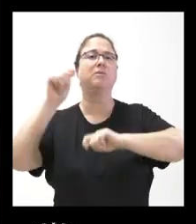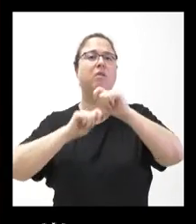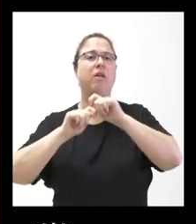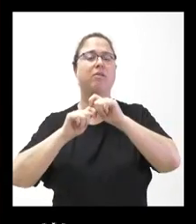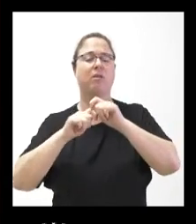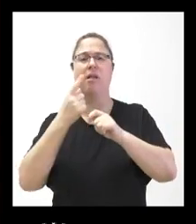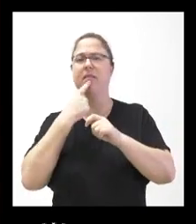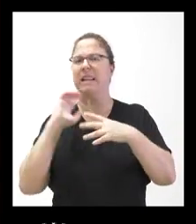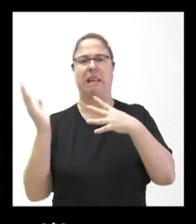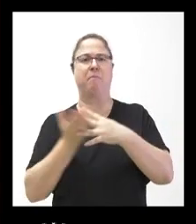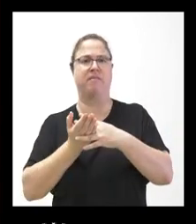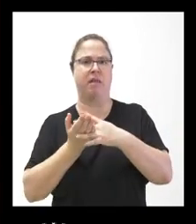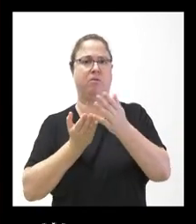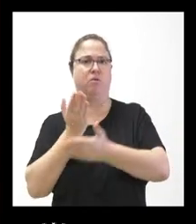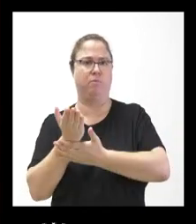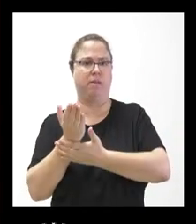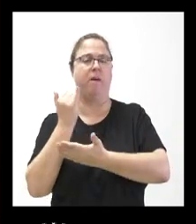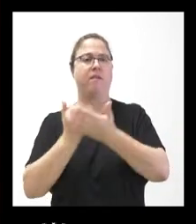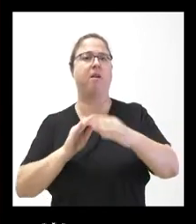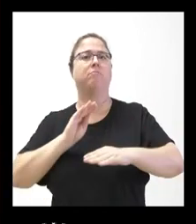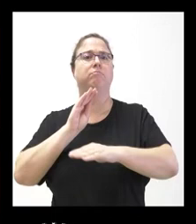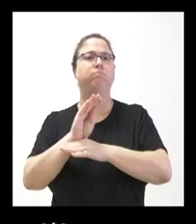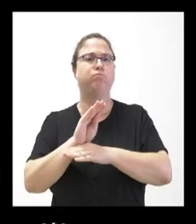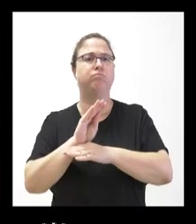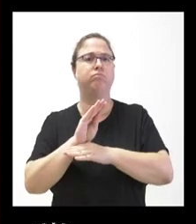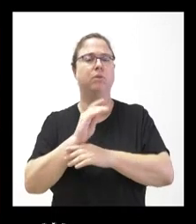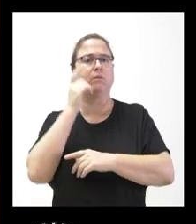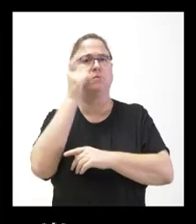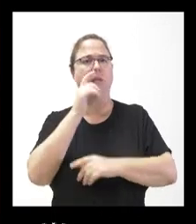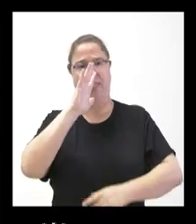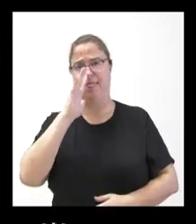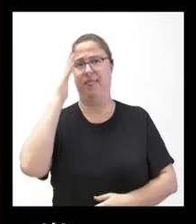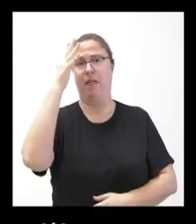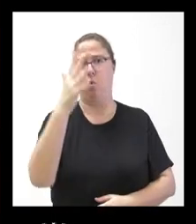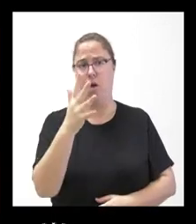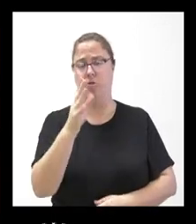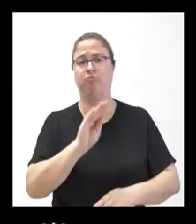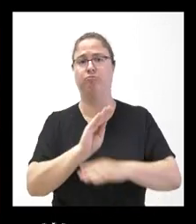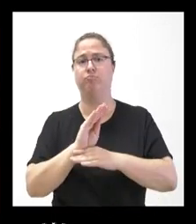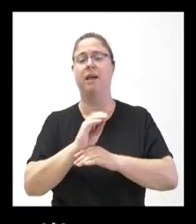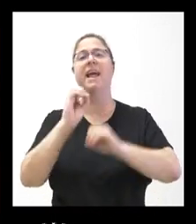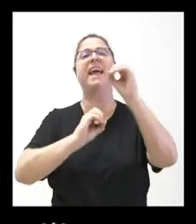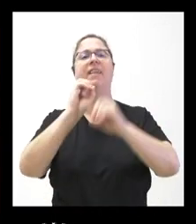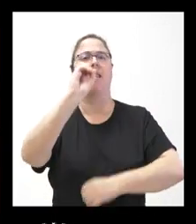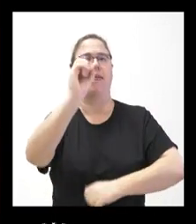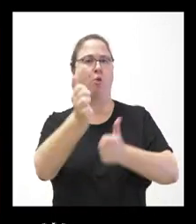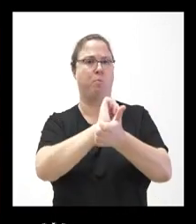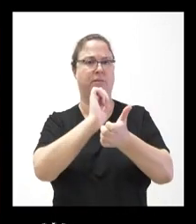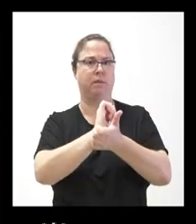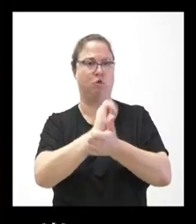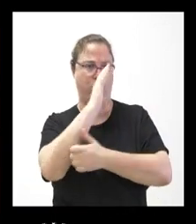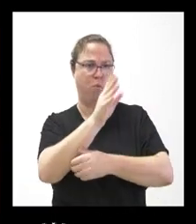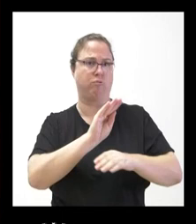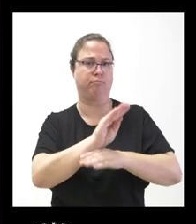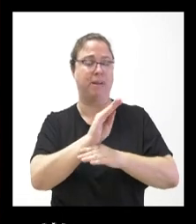pedían, por la cual se financiaba durante cinco años a interés cero los préstamos y